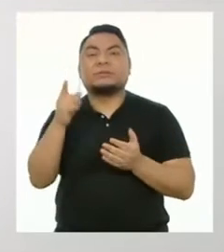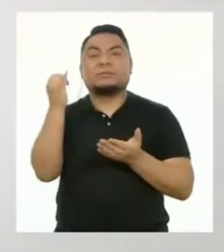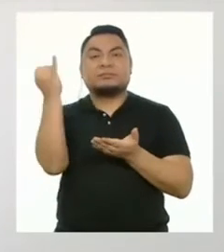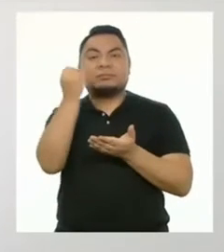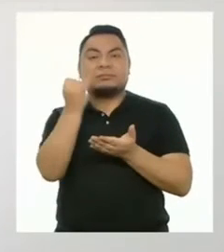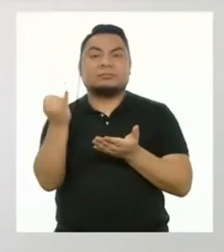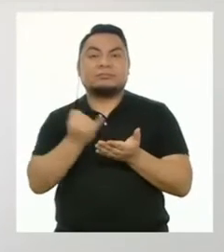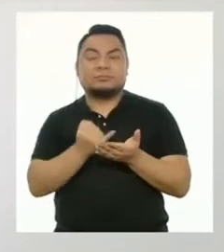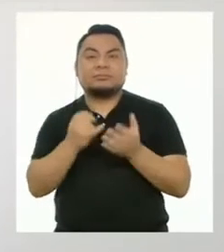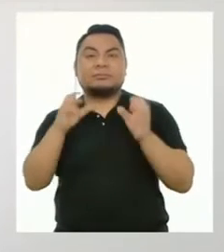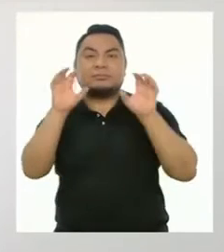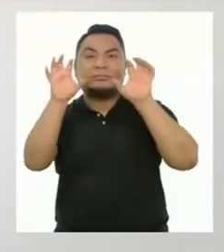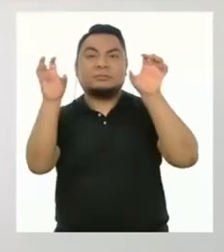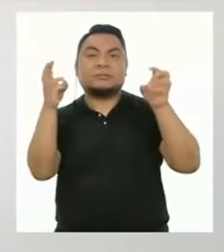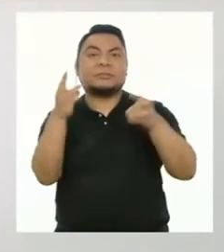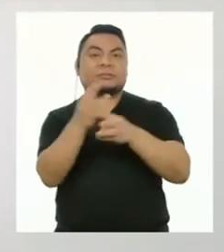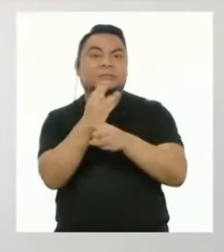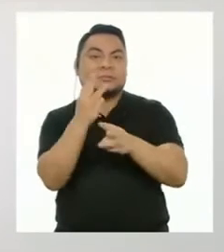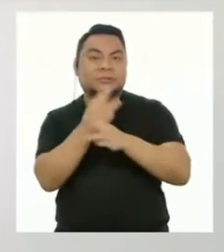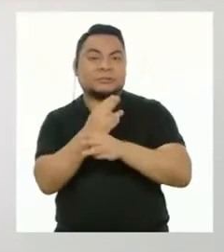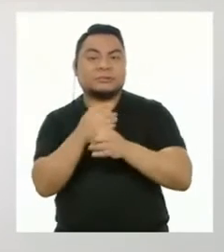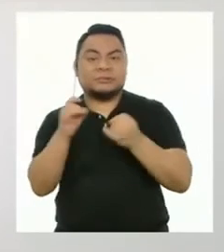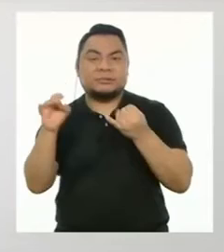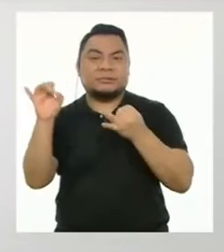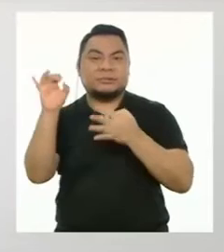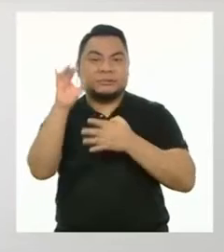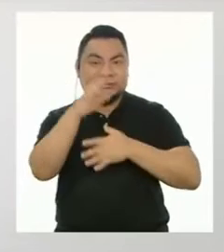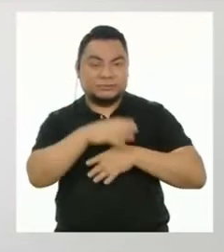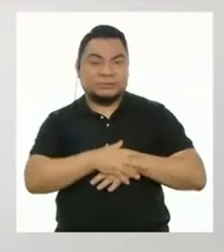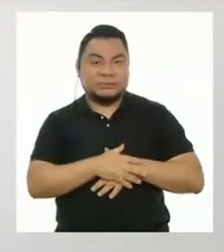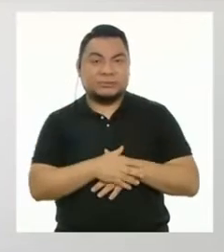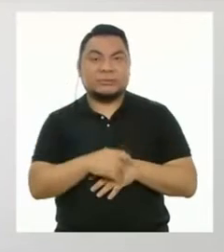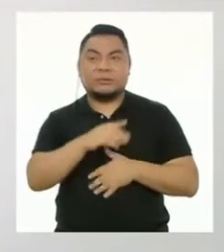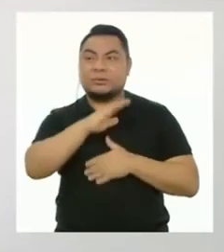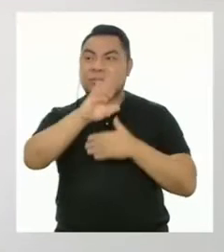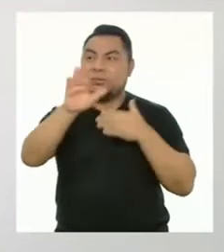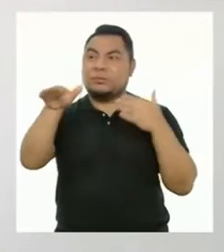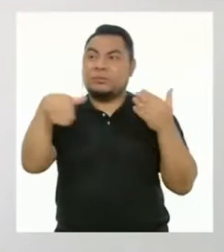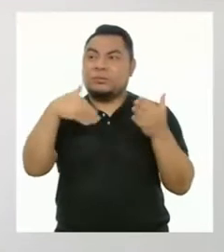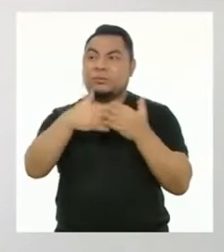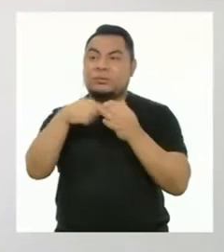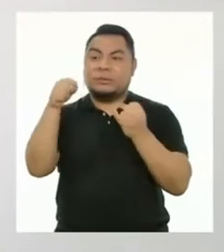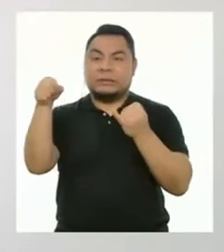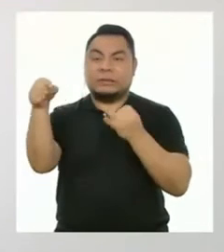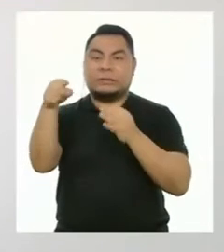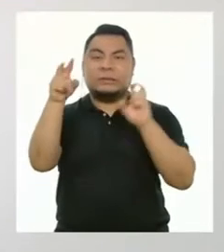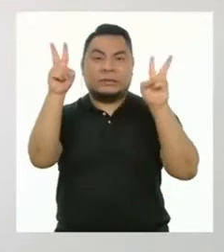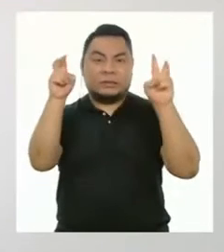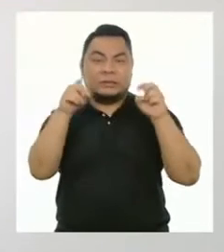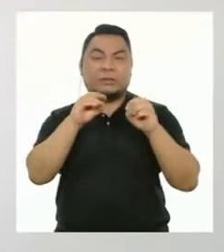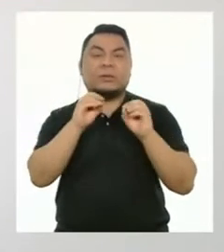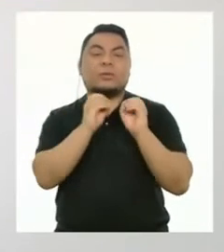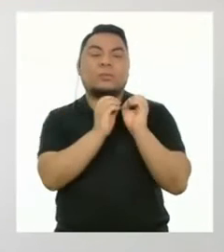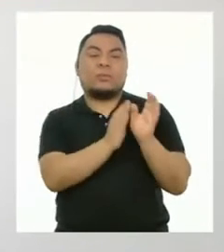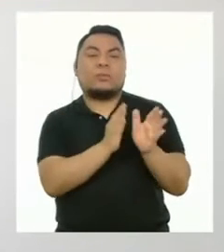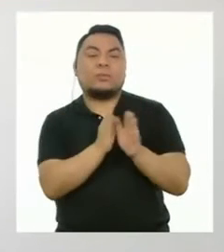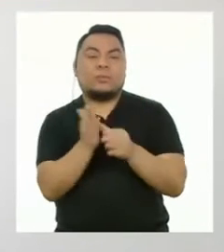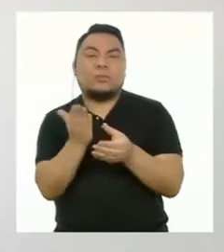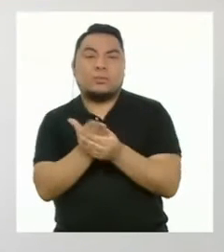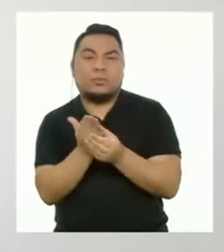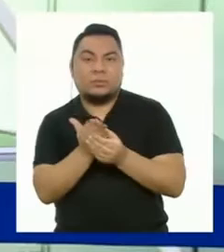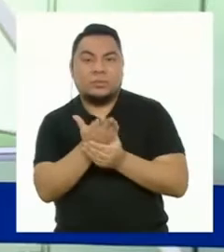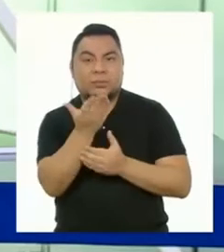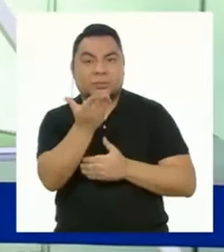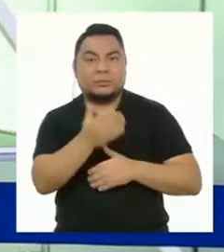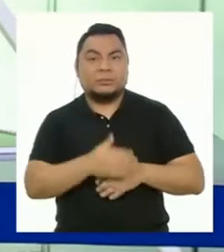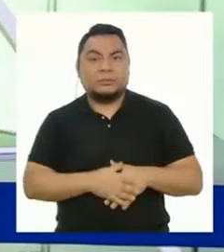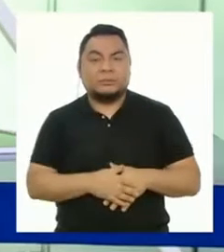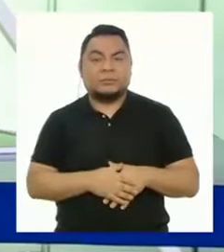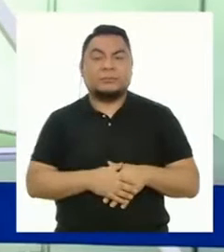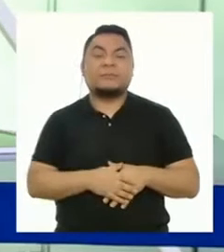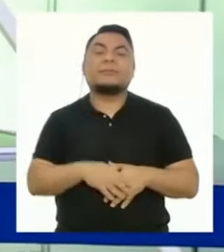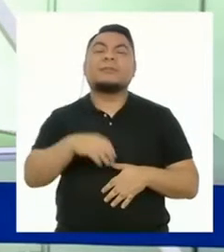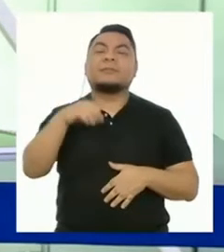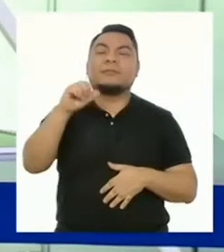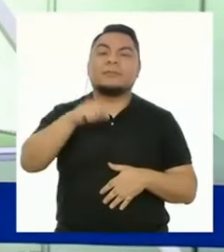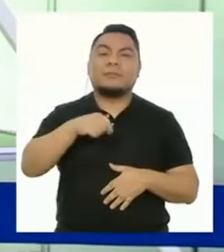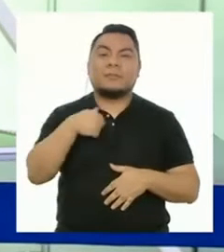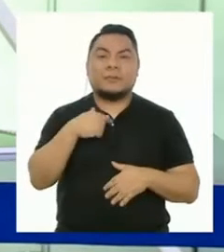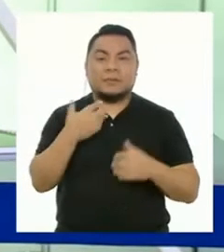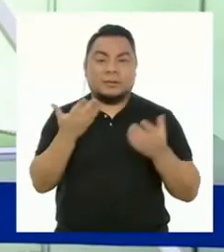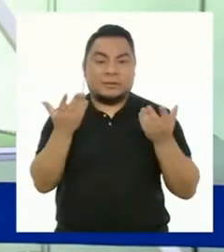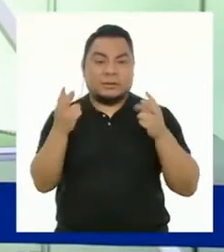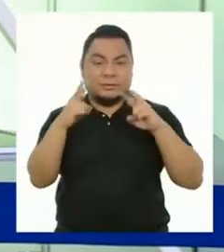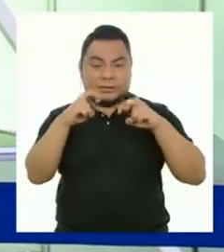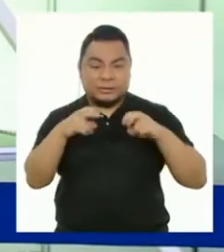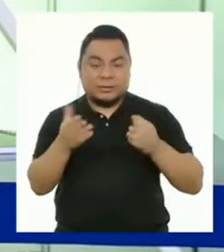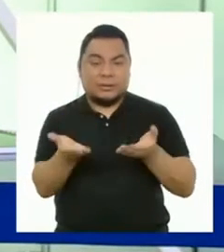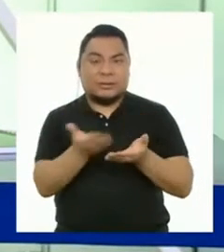gráficas, modelos matemáticos, entre otros. Y todos estos productos lo tienen organizados en su portafolio. Claro, y si lo